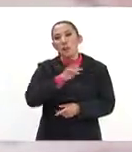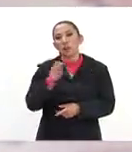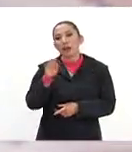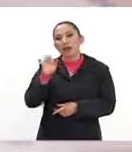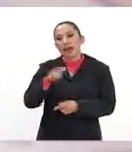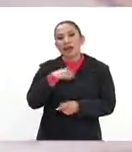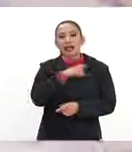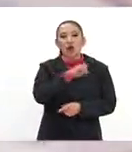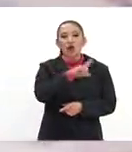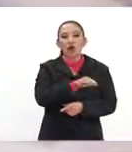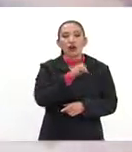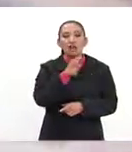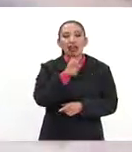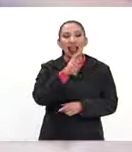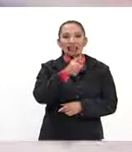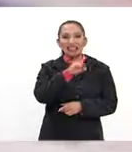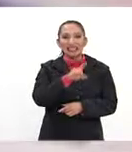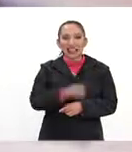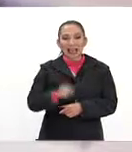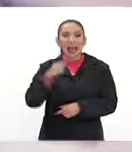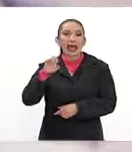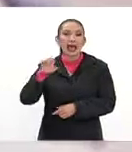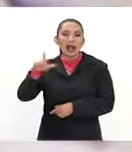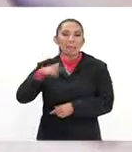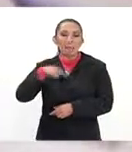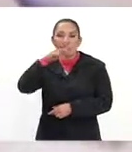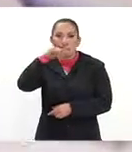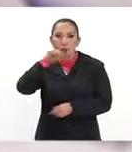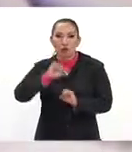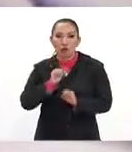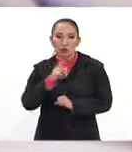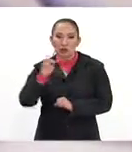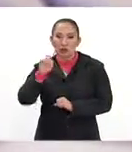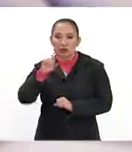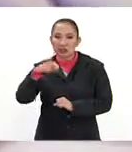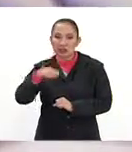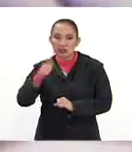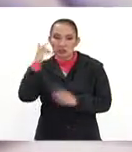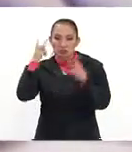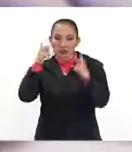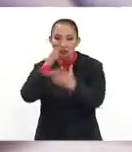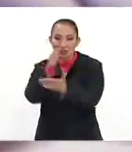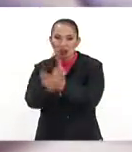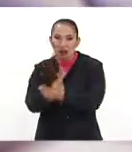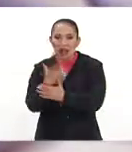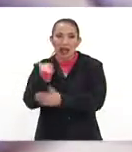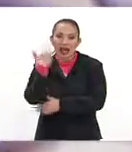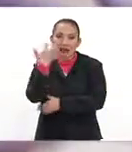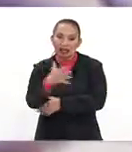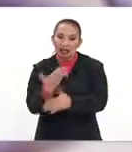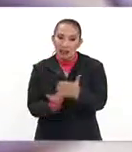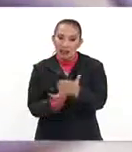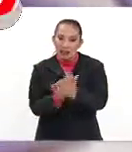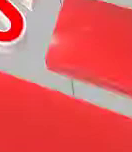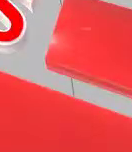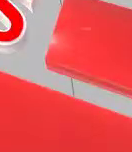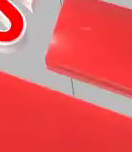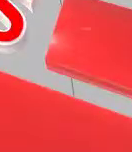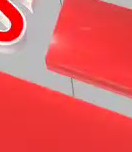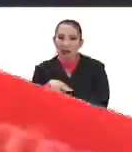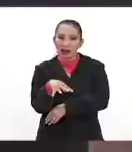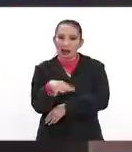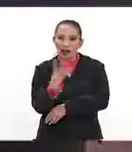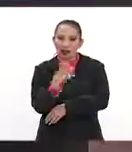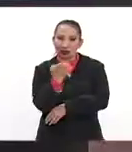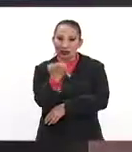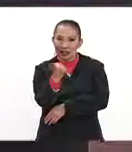Raúl Jiménez. Y el Feirense del Pollo Briseño se estará enfrentando de visita al Tondela a las 10 de la mañana este 14